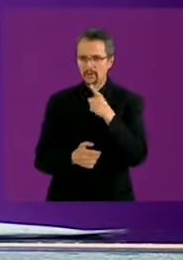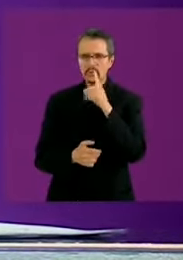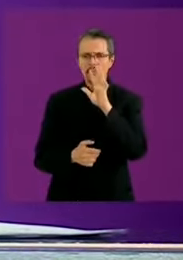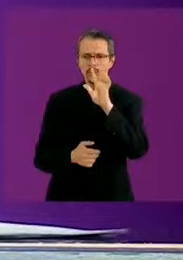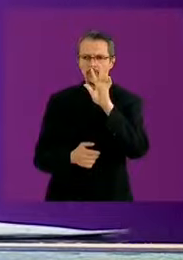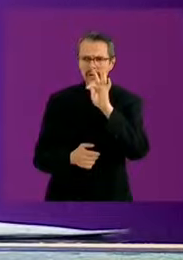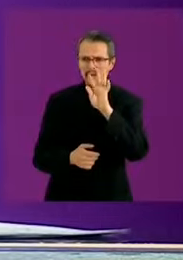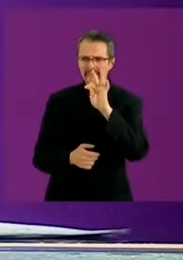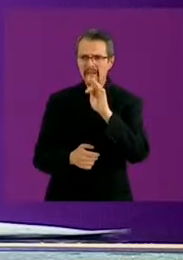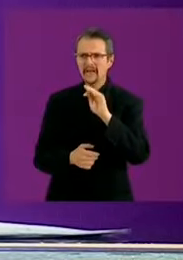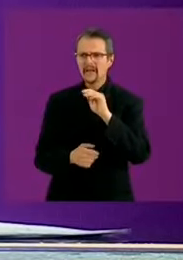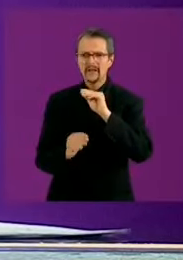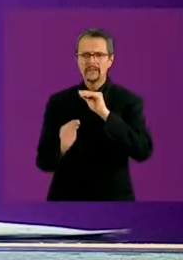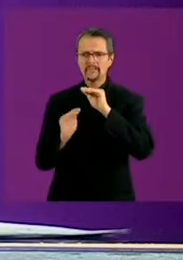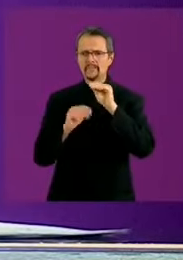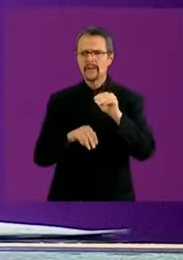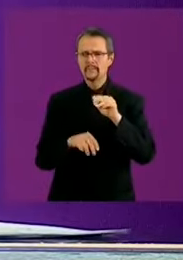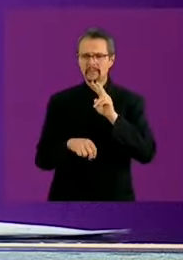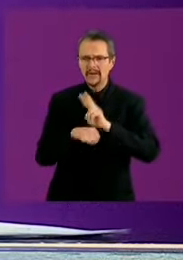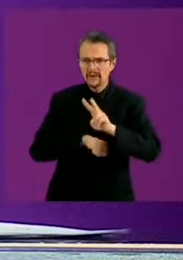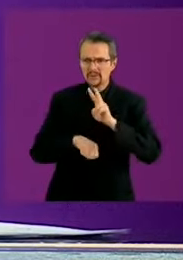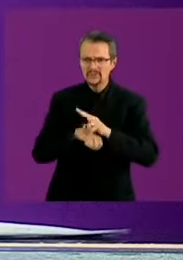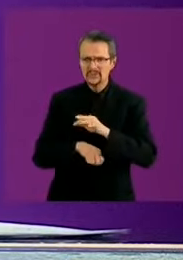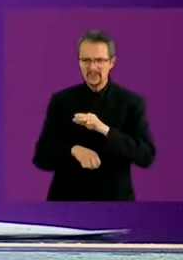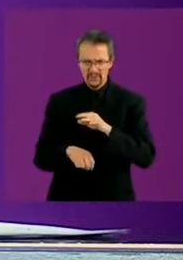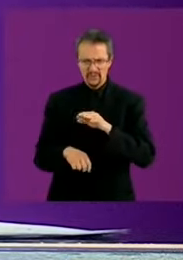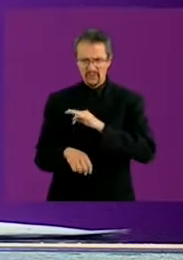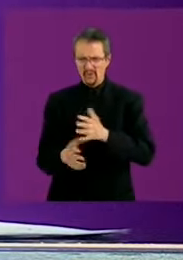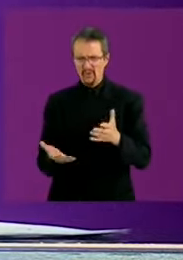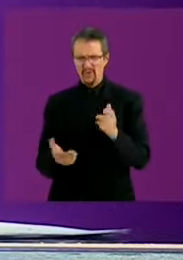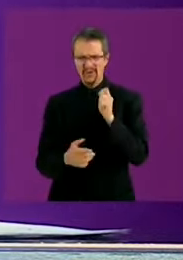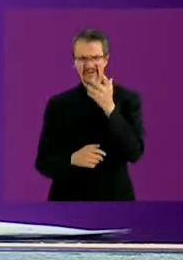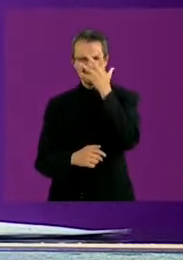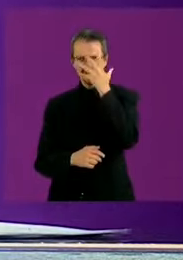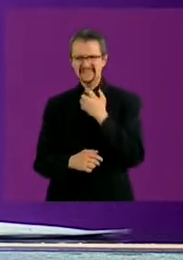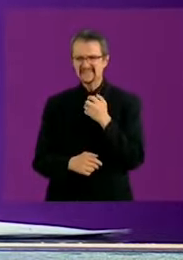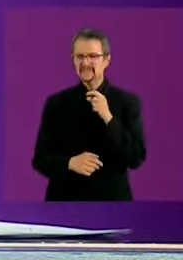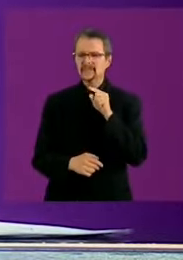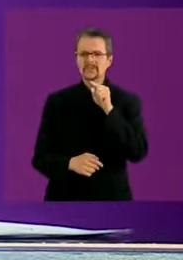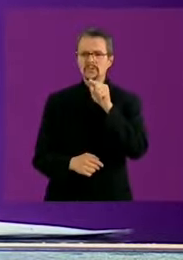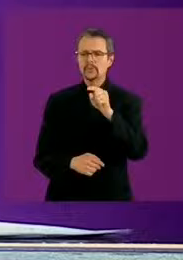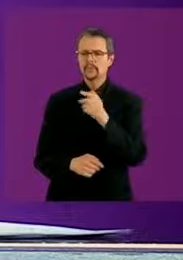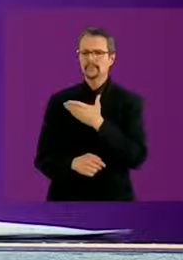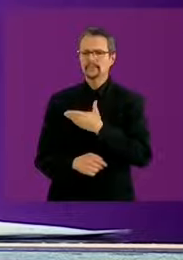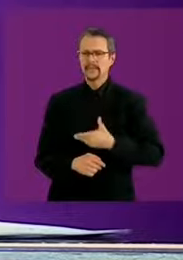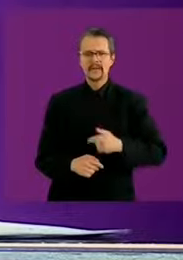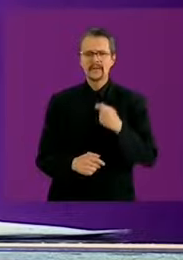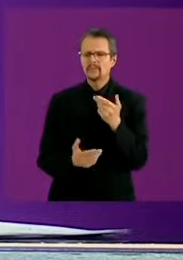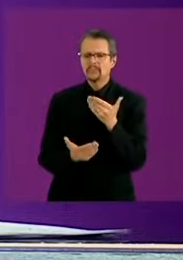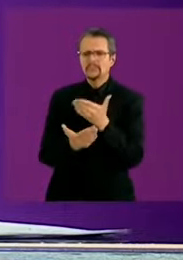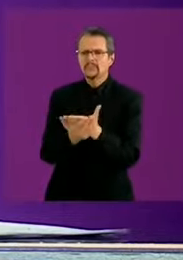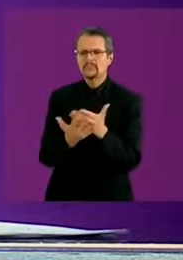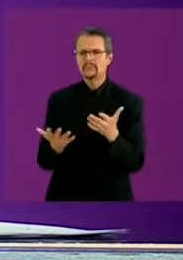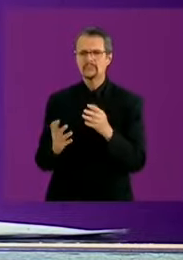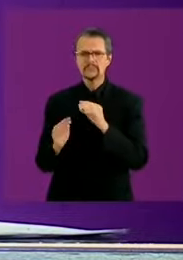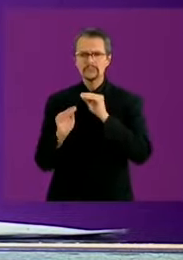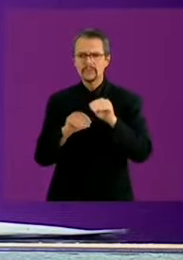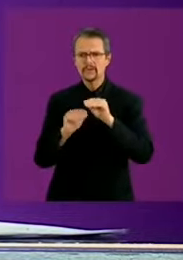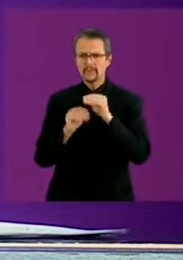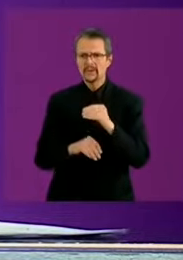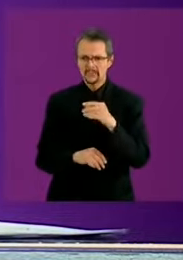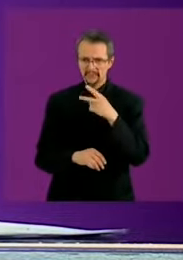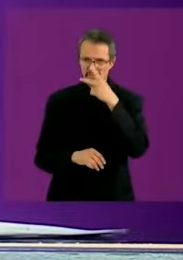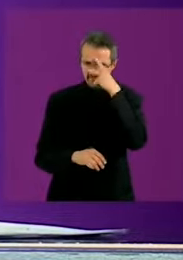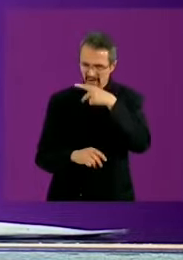migrantes venezolanas. ¿Cuál sería el enfoque de su gobierno para proteger a los migrantes que estén en tránsito por nuestro